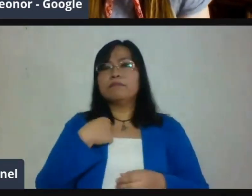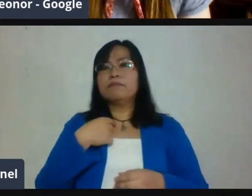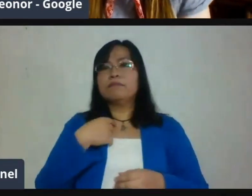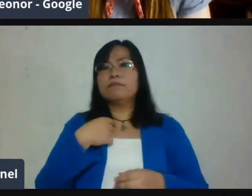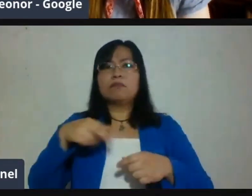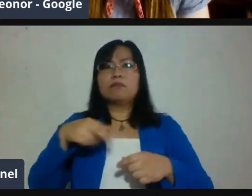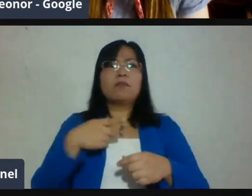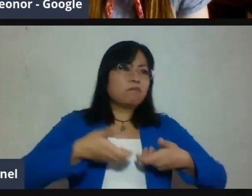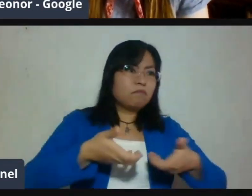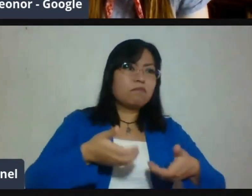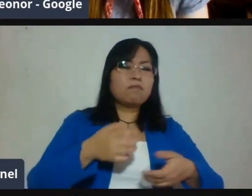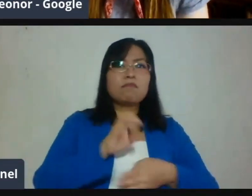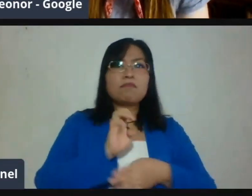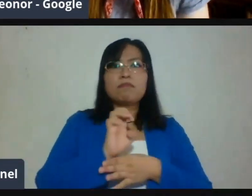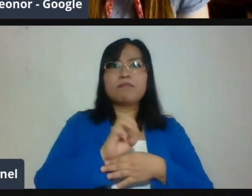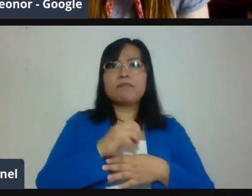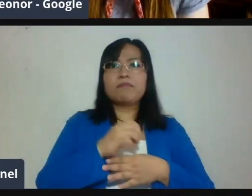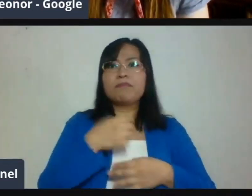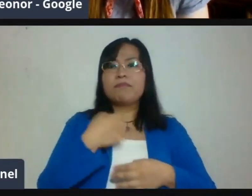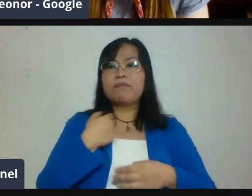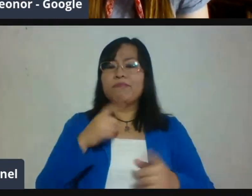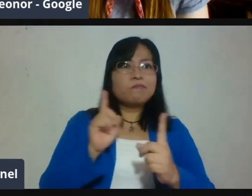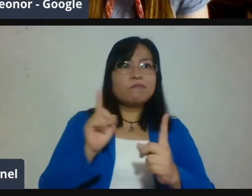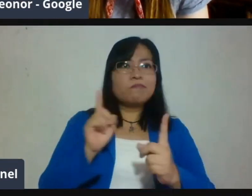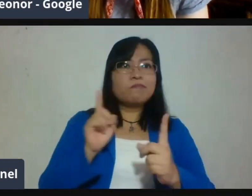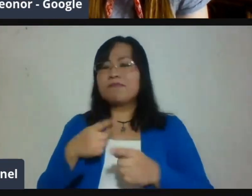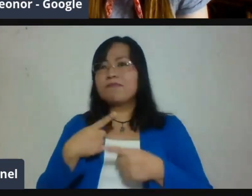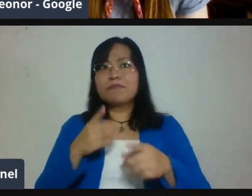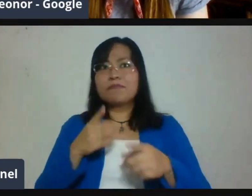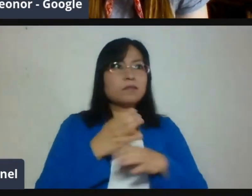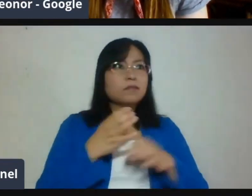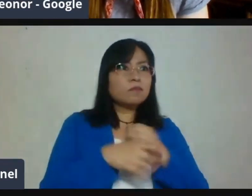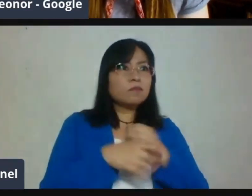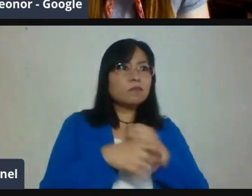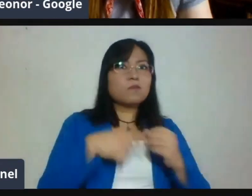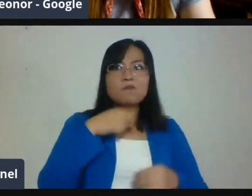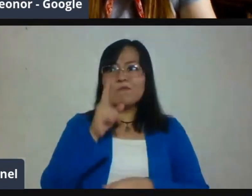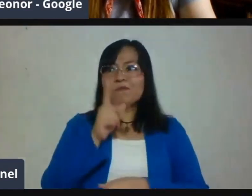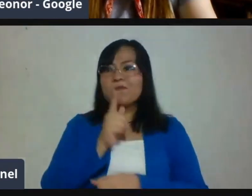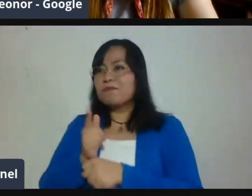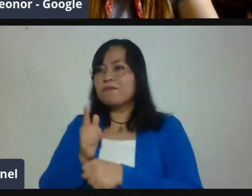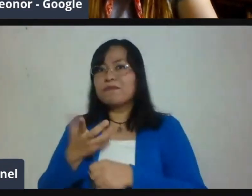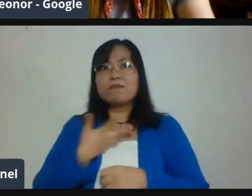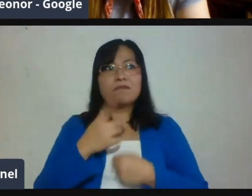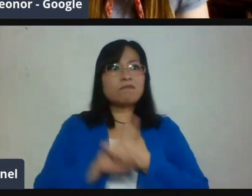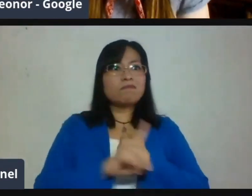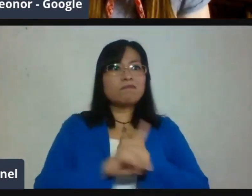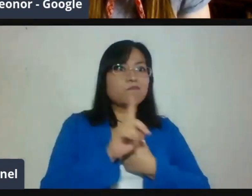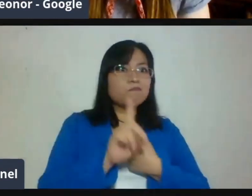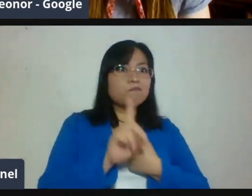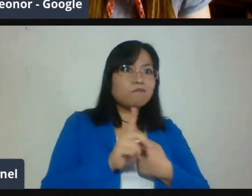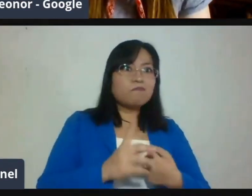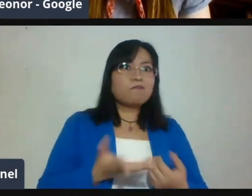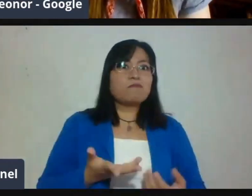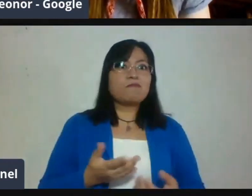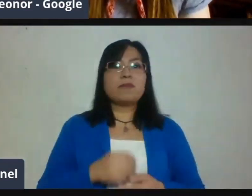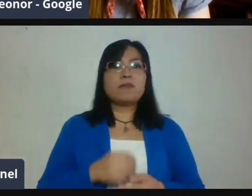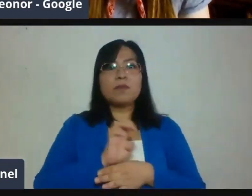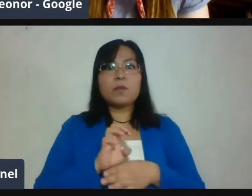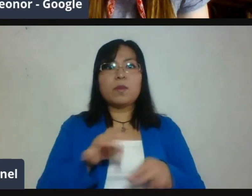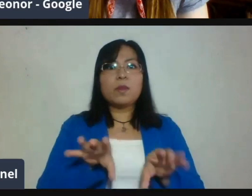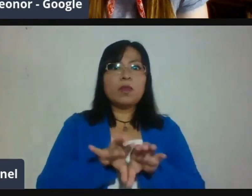educación por atender estos temas de cómo comportarnos en un plano o en un modo totalmente online. Entonces,